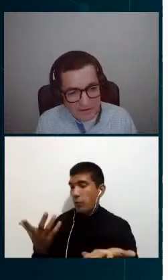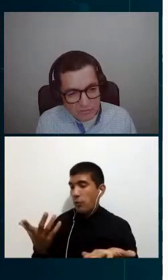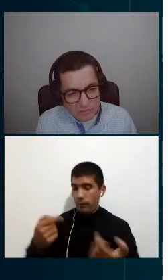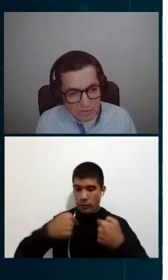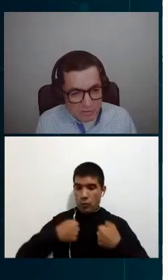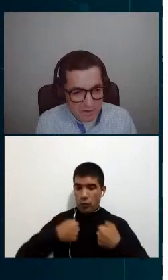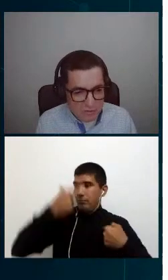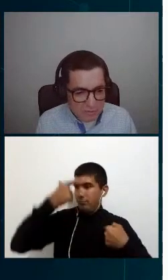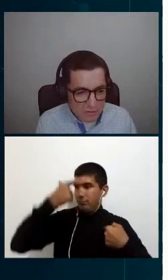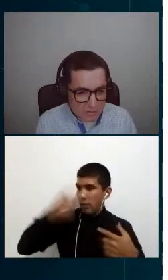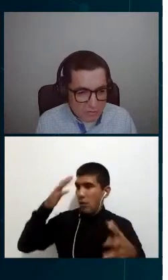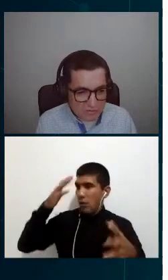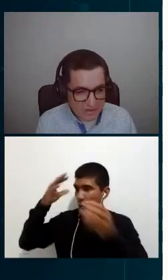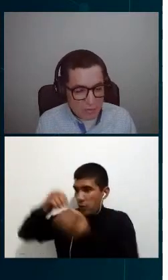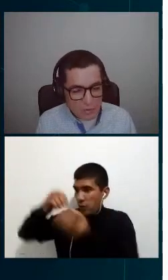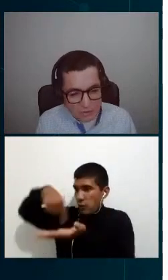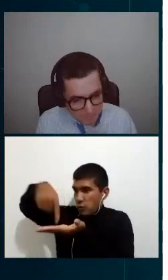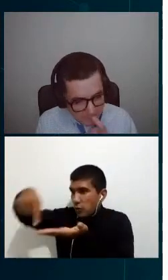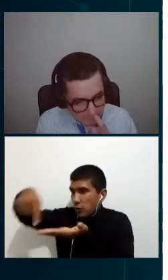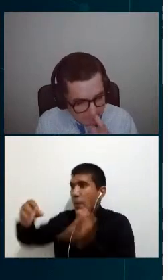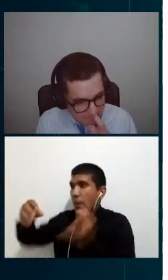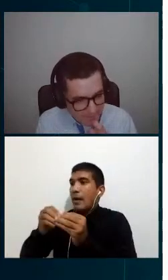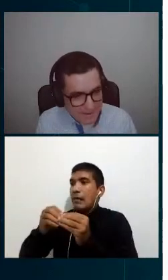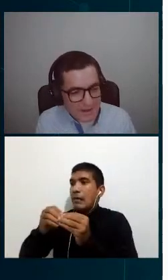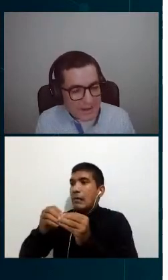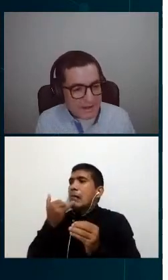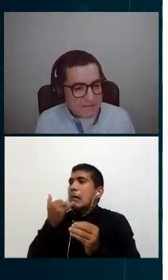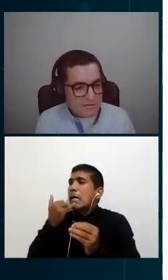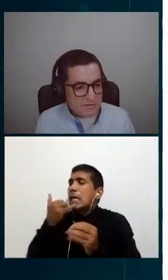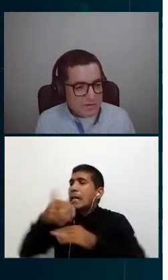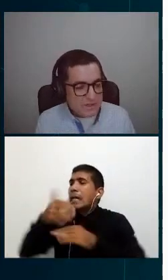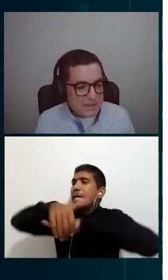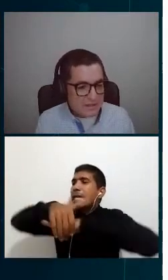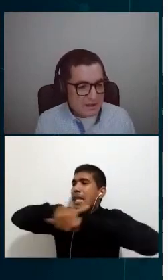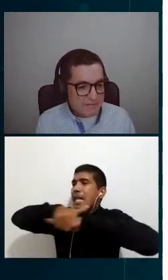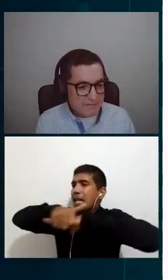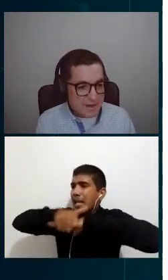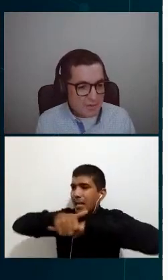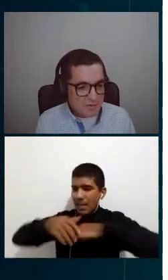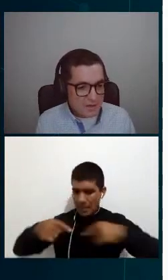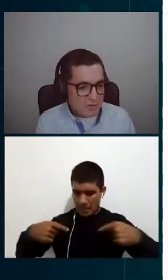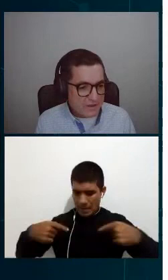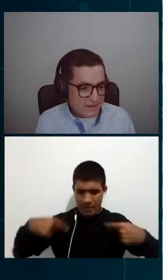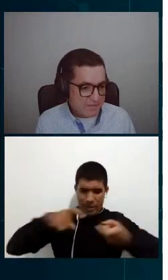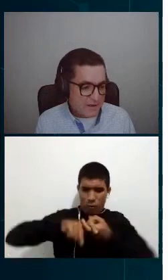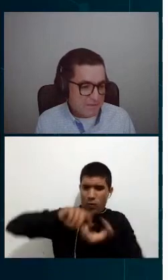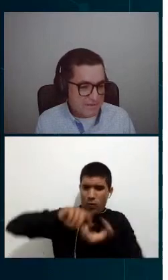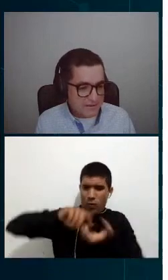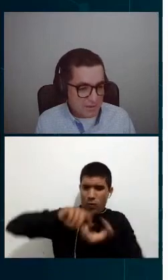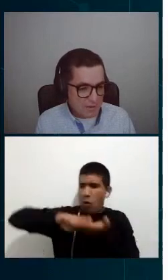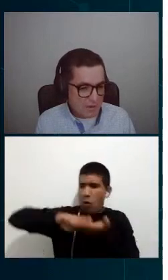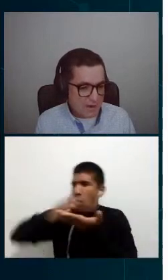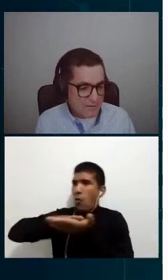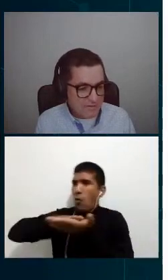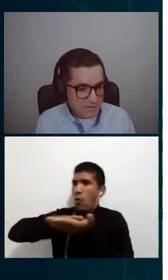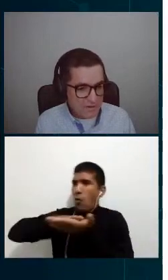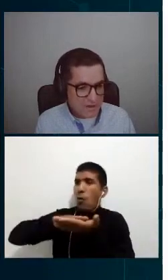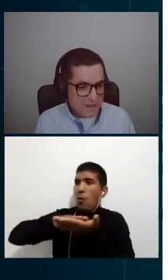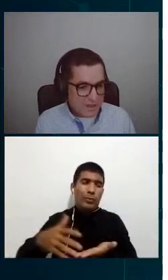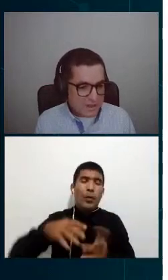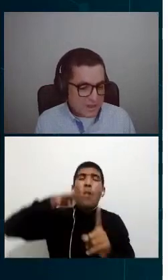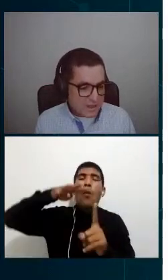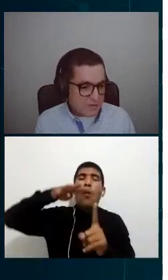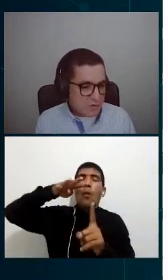difícil, esto nos llevó más o menos unos tres o cuatro meses, la revisión de la firma del contrato, hasta que finalmente se logró la